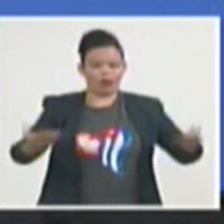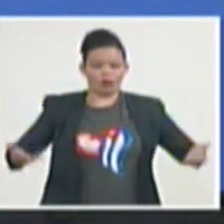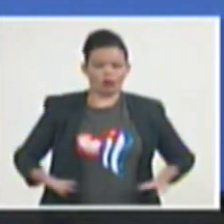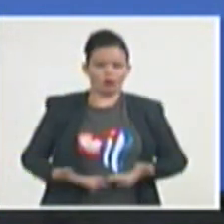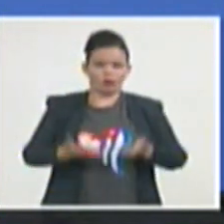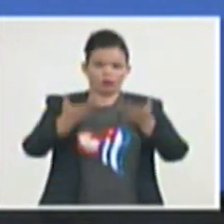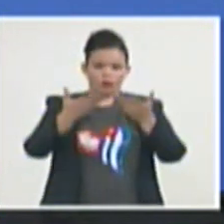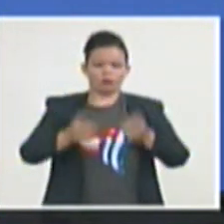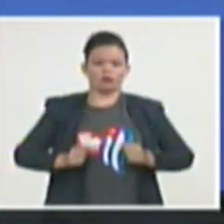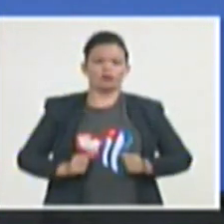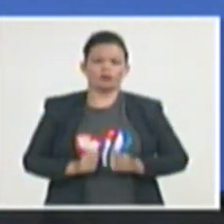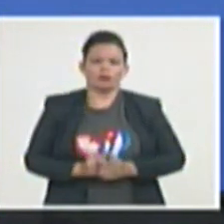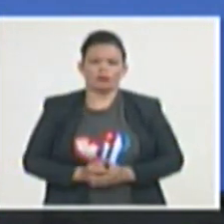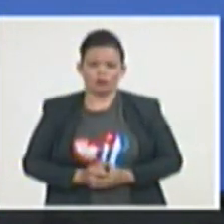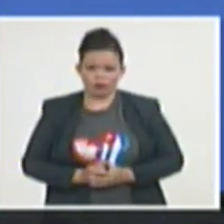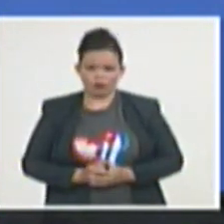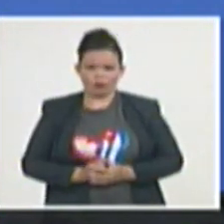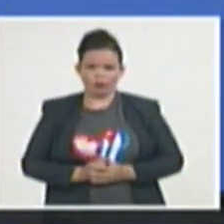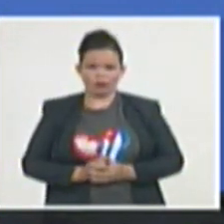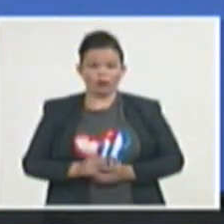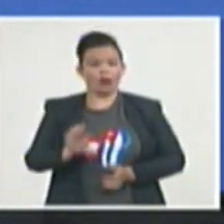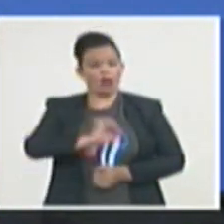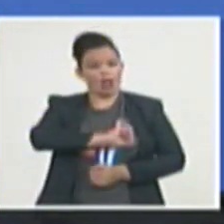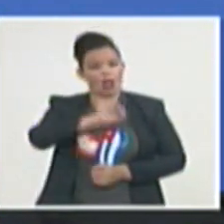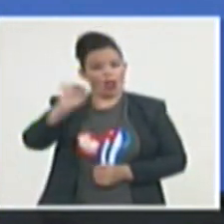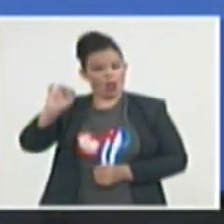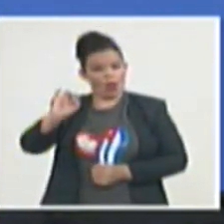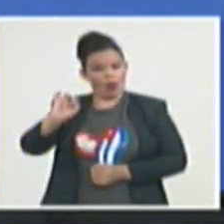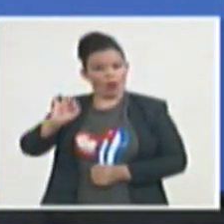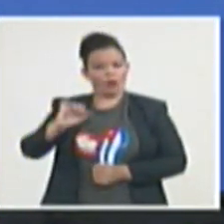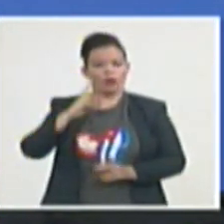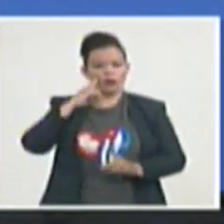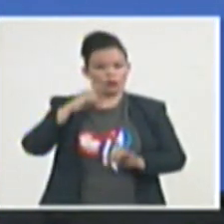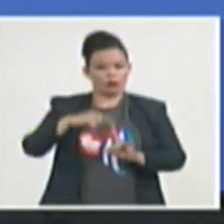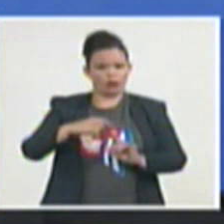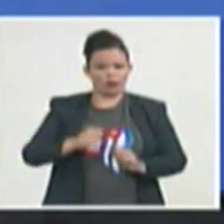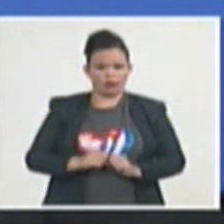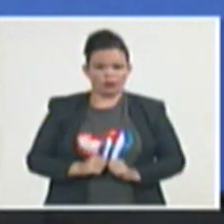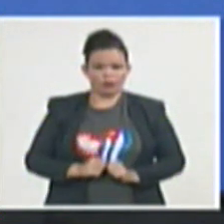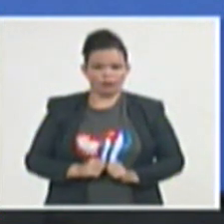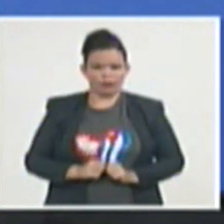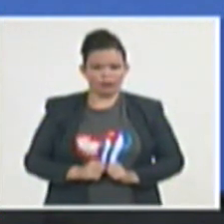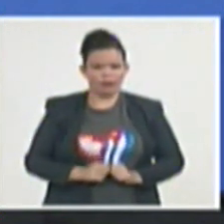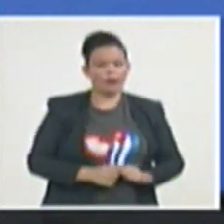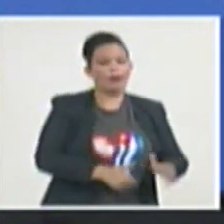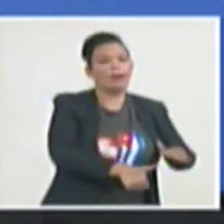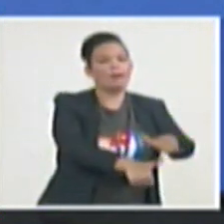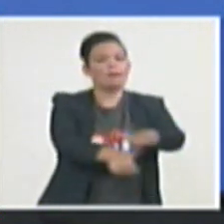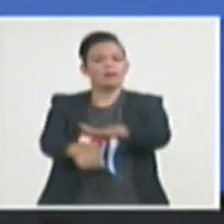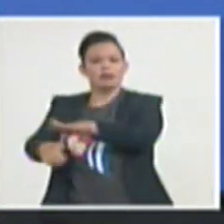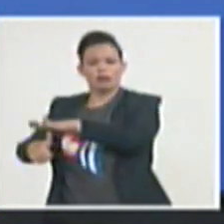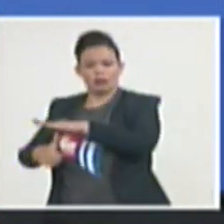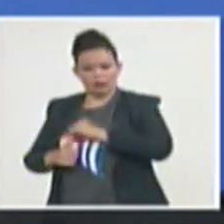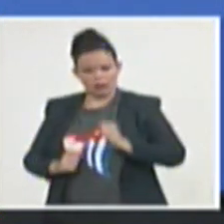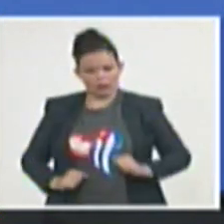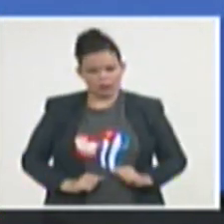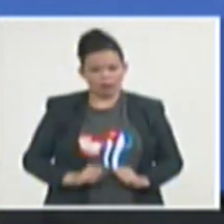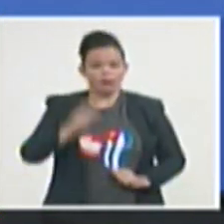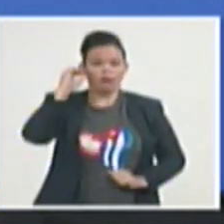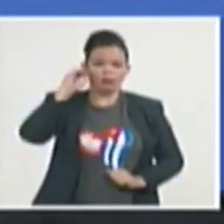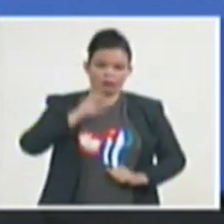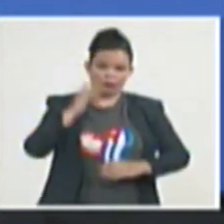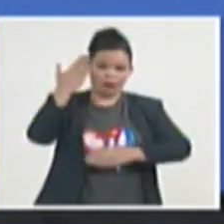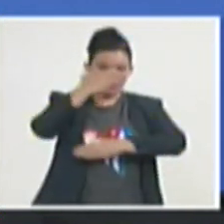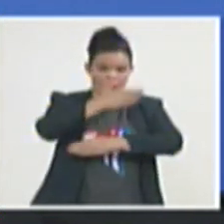consecución de estas metas. Excelencias, a pesar de las restricciones del bloqueo económico, comercial y financiero